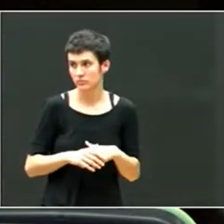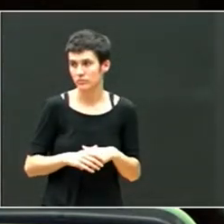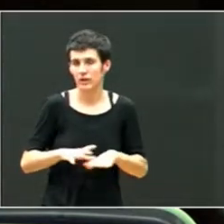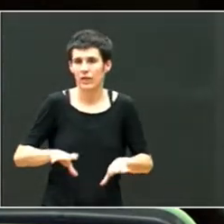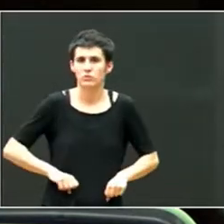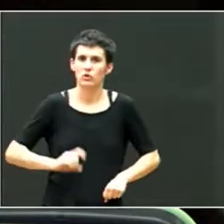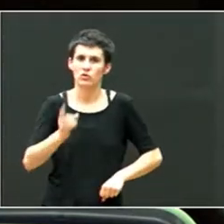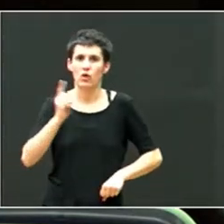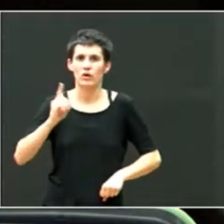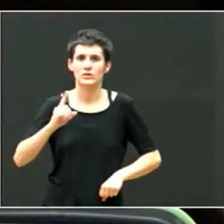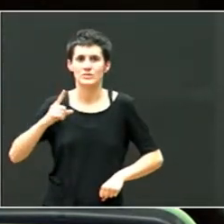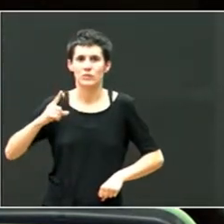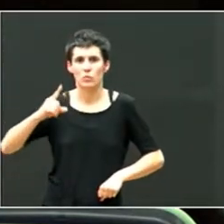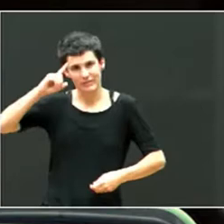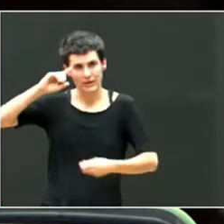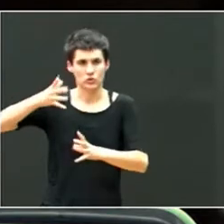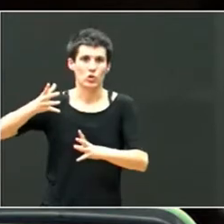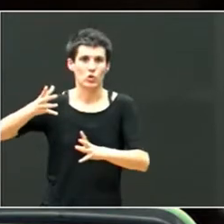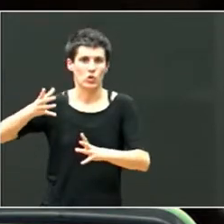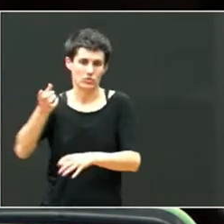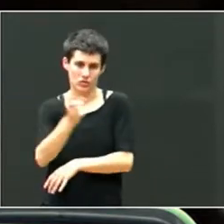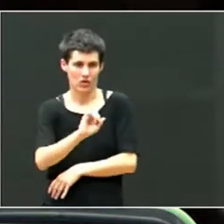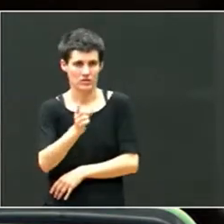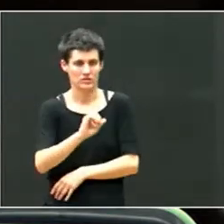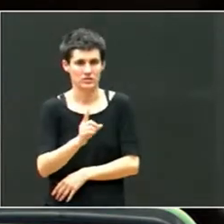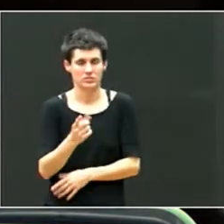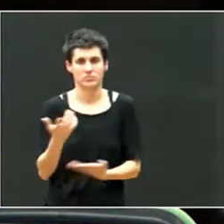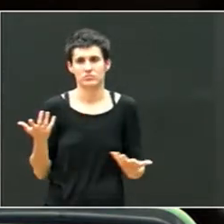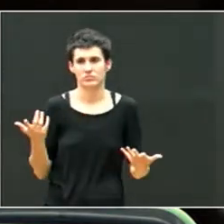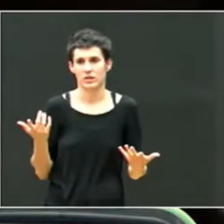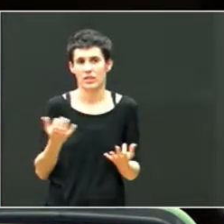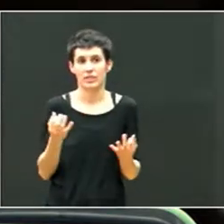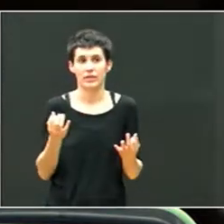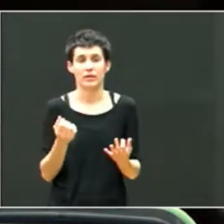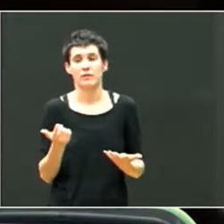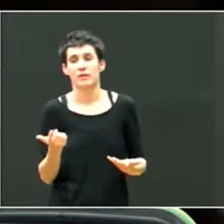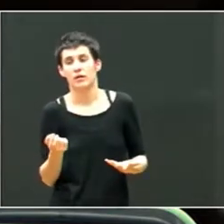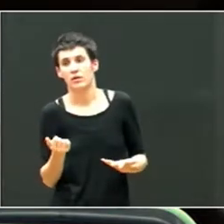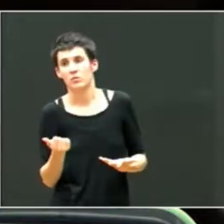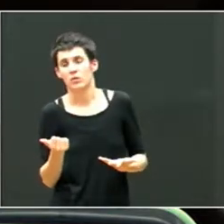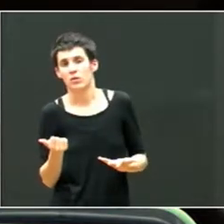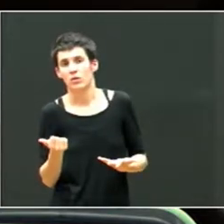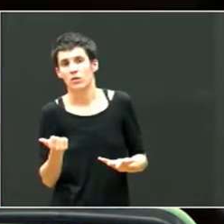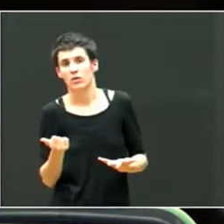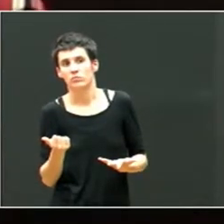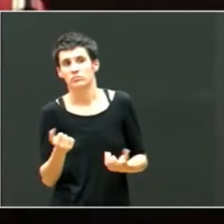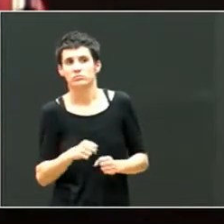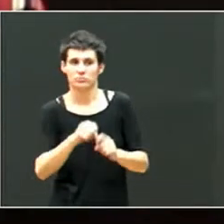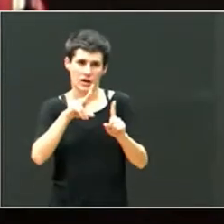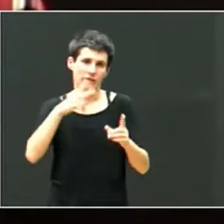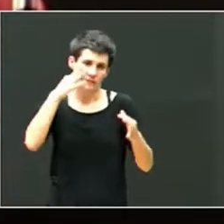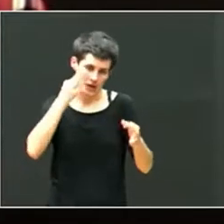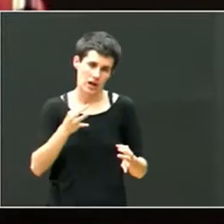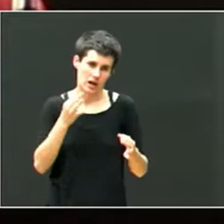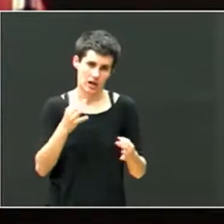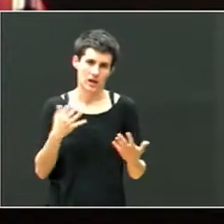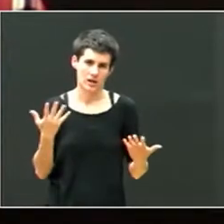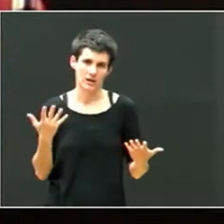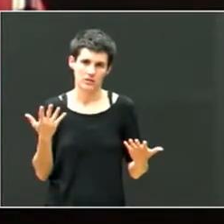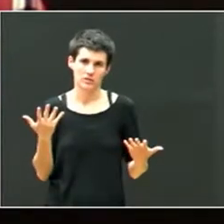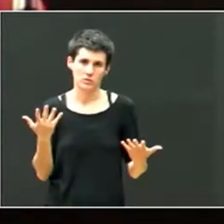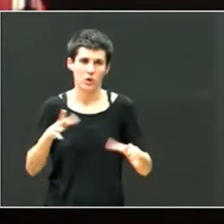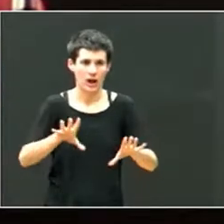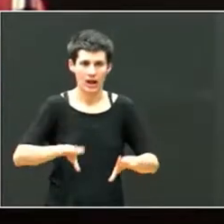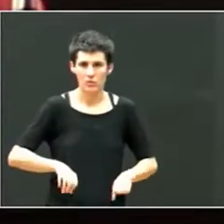cosa extraplanetaria. Hay que tener nociones y nociones reales, nociones sobre qué es la adopción y qué no es.